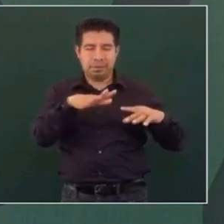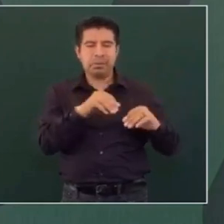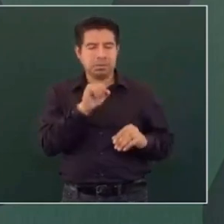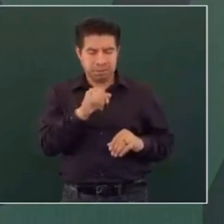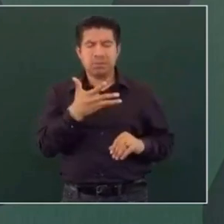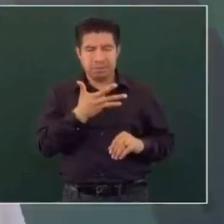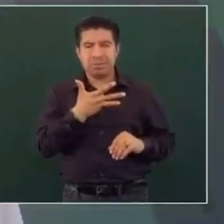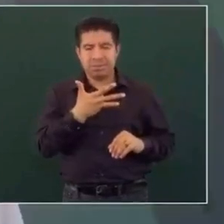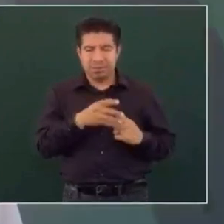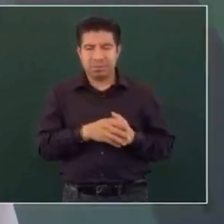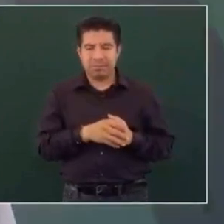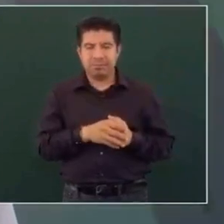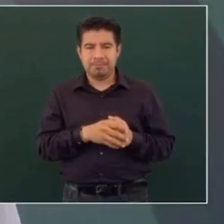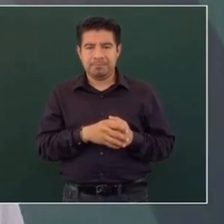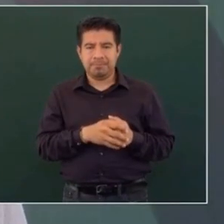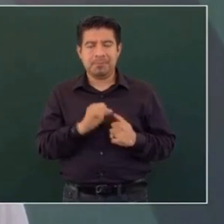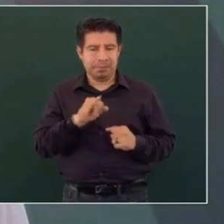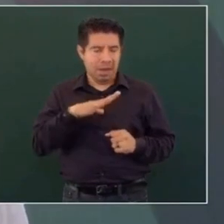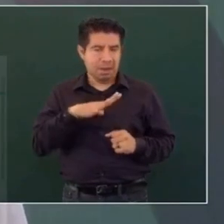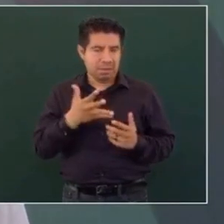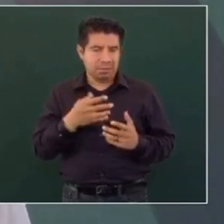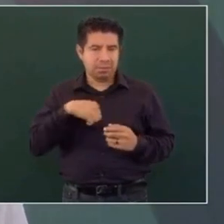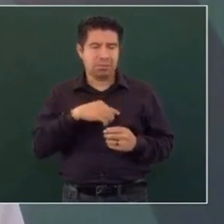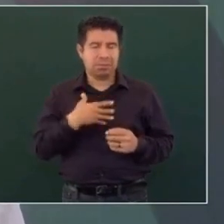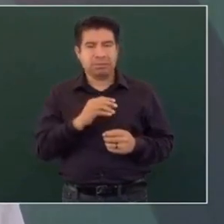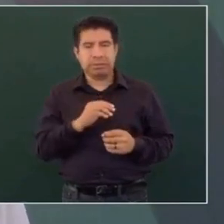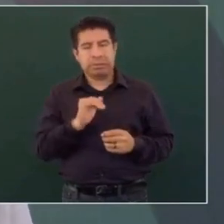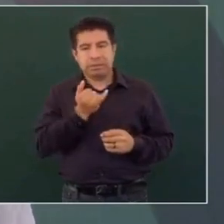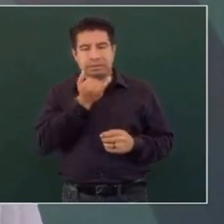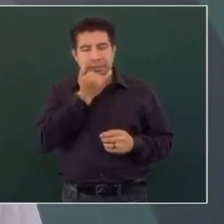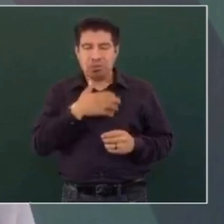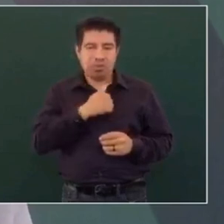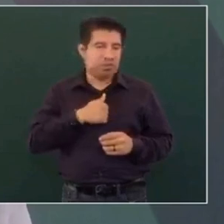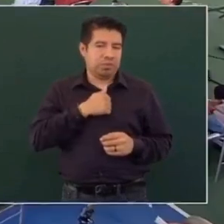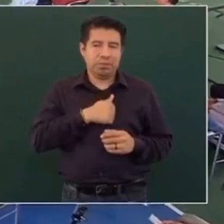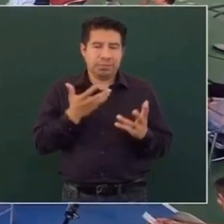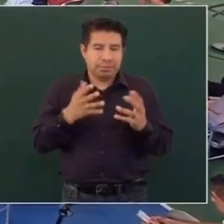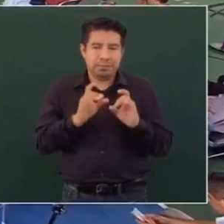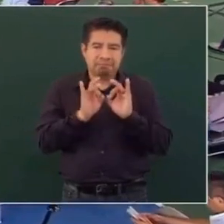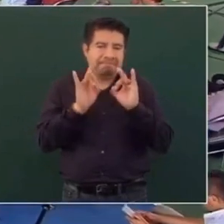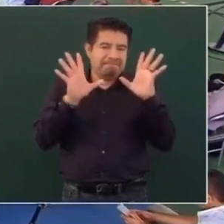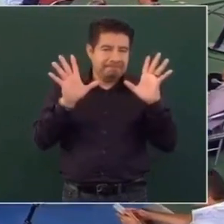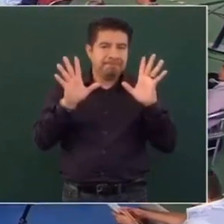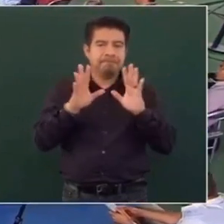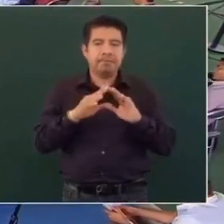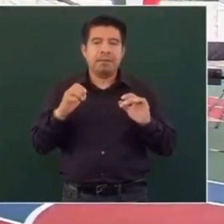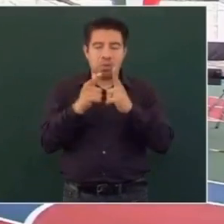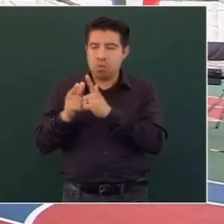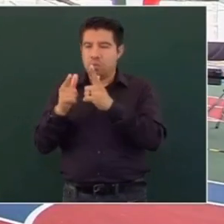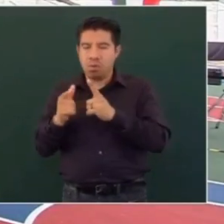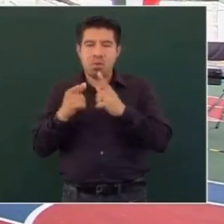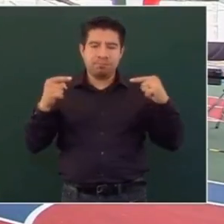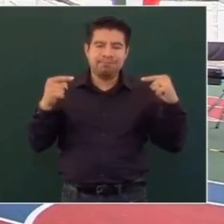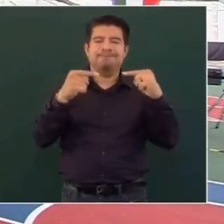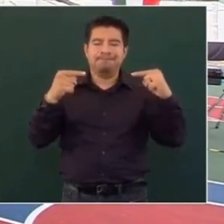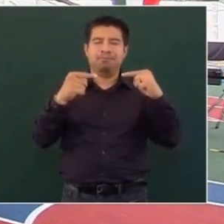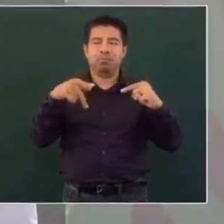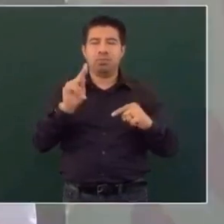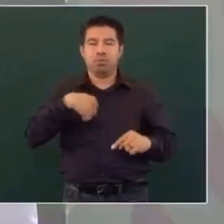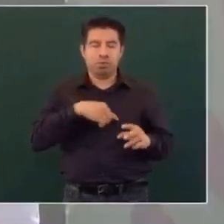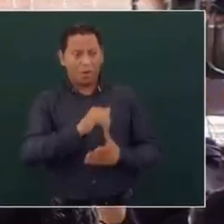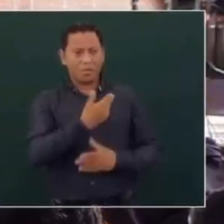Sí hay cuestiones que nosotros lamentamos mucho, a veces hay enfrentamientos de grupos, pero estamos